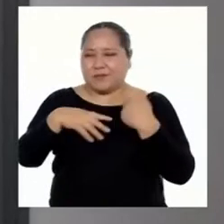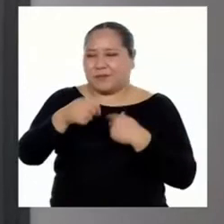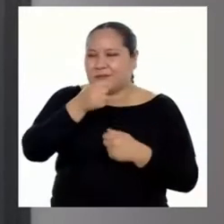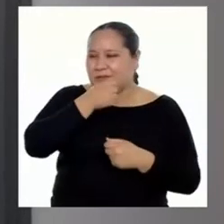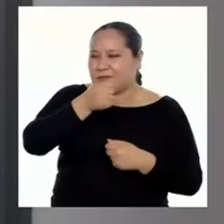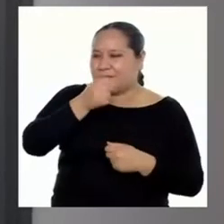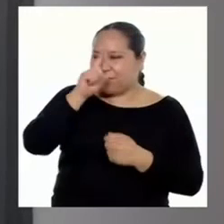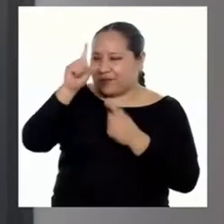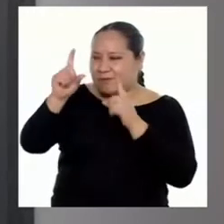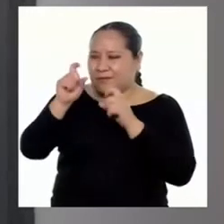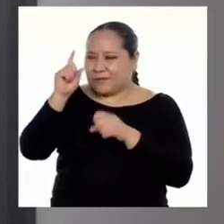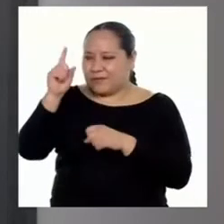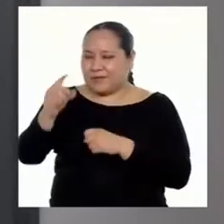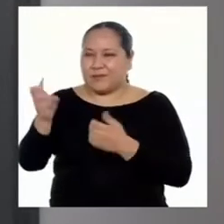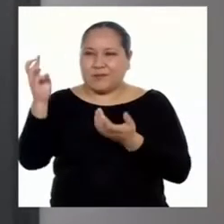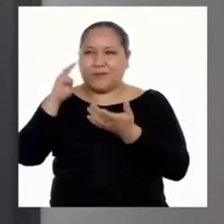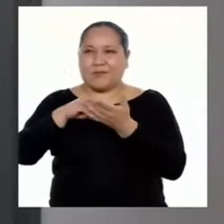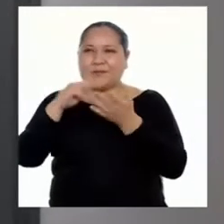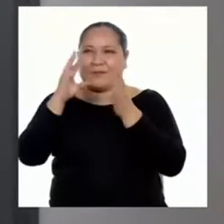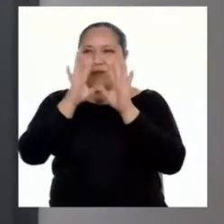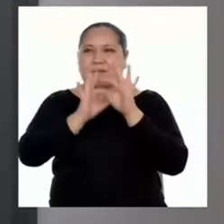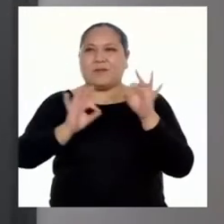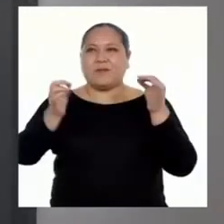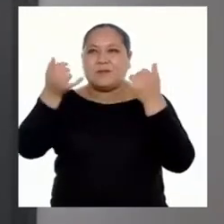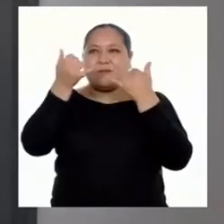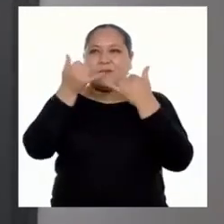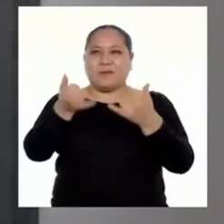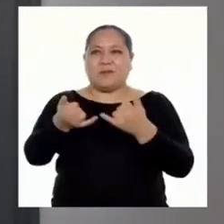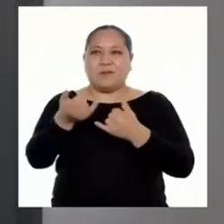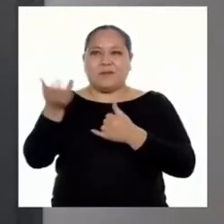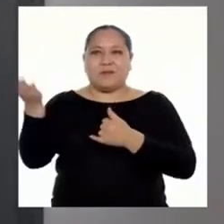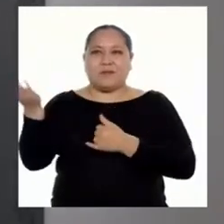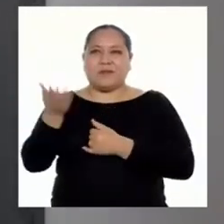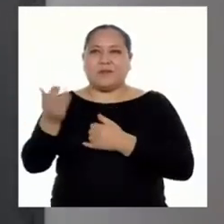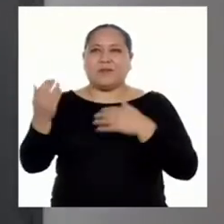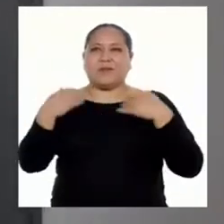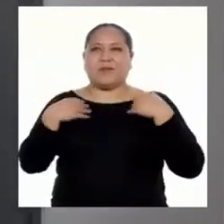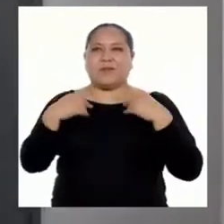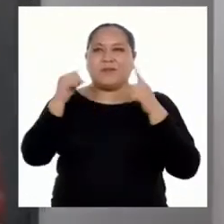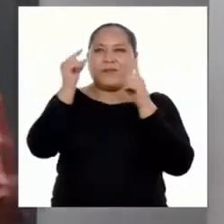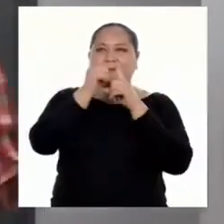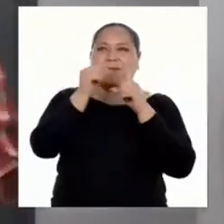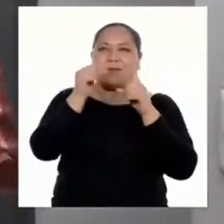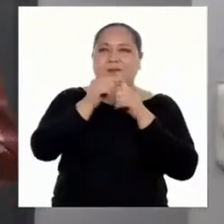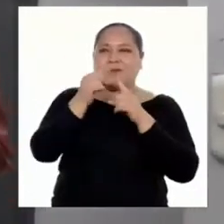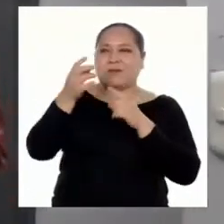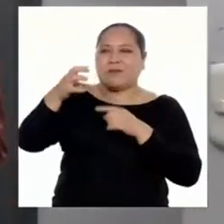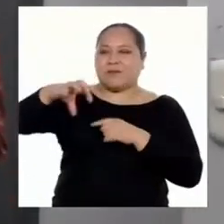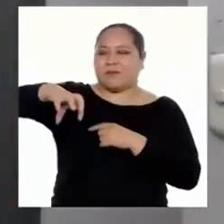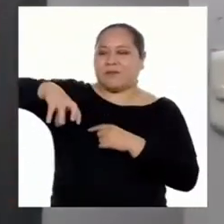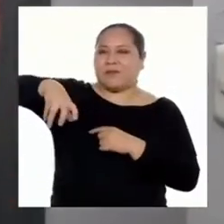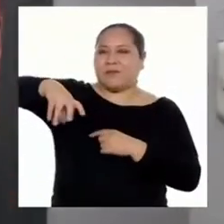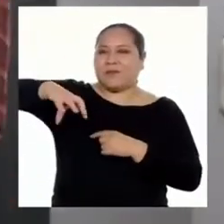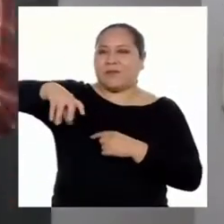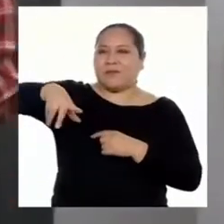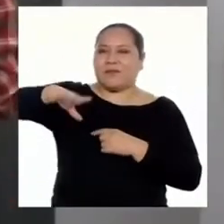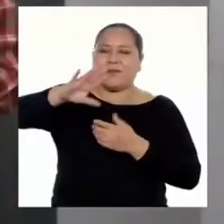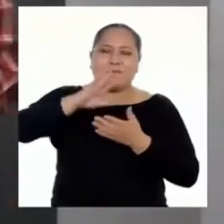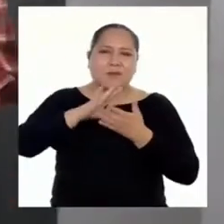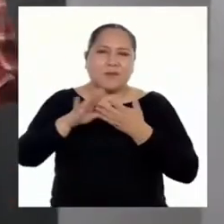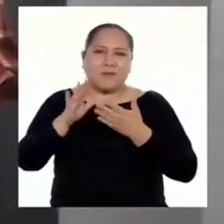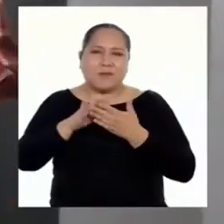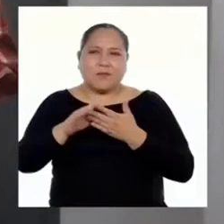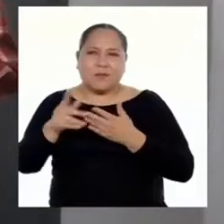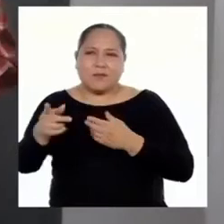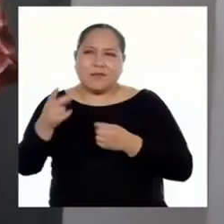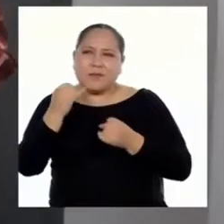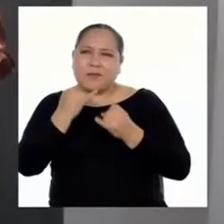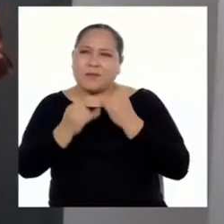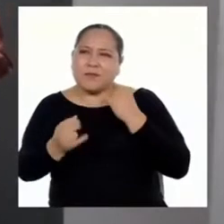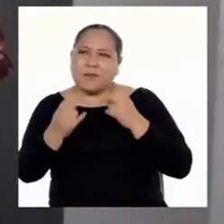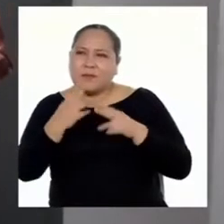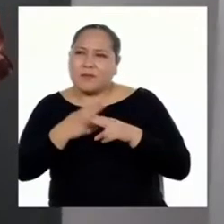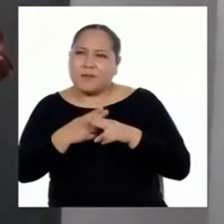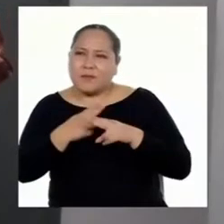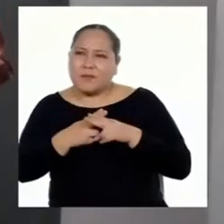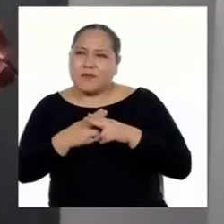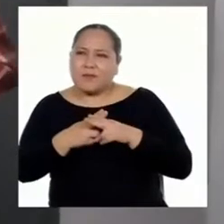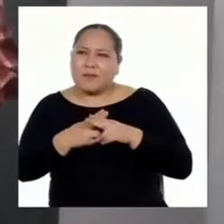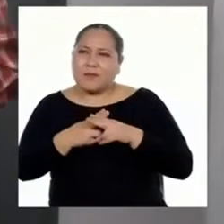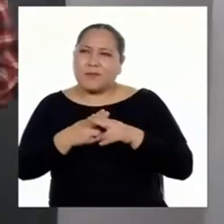declaraciones más importantes. El día de hoy tenemos la gentileza de contar con las palabras del señor Caño... Disculpe, ¿cuál era su apellido?